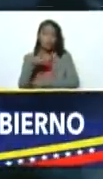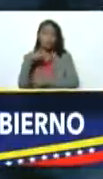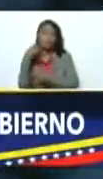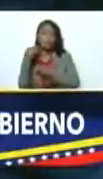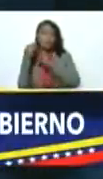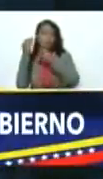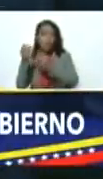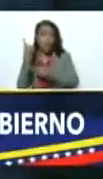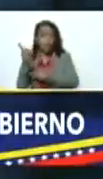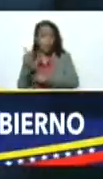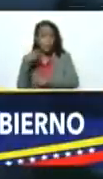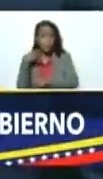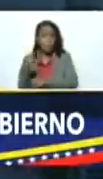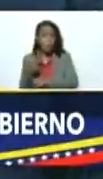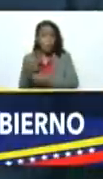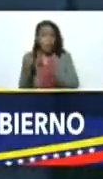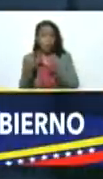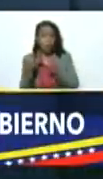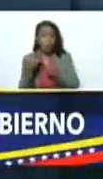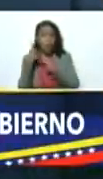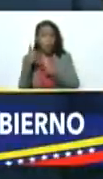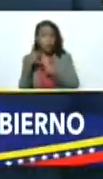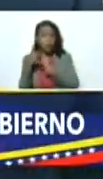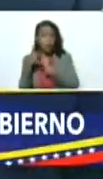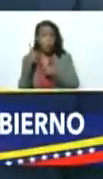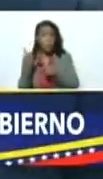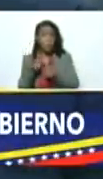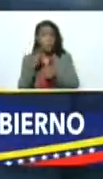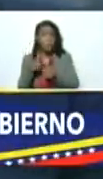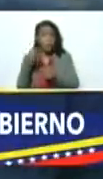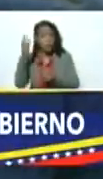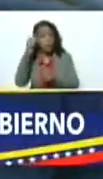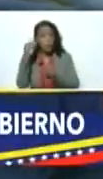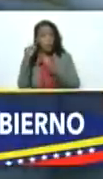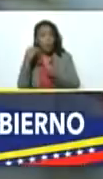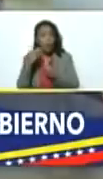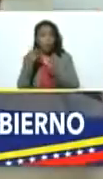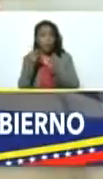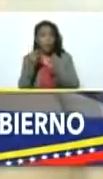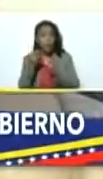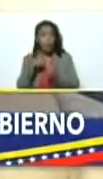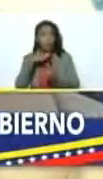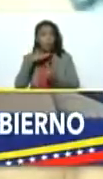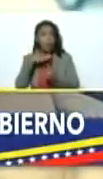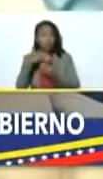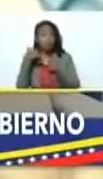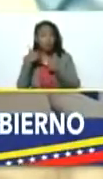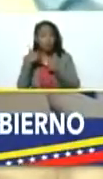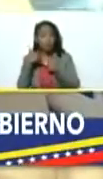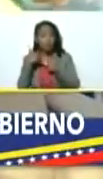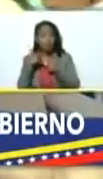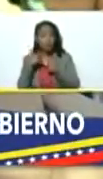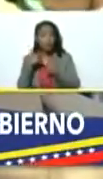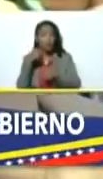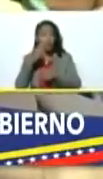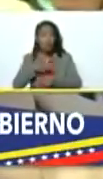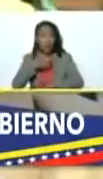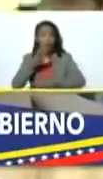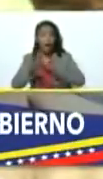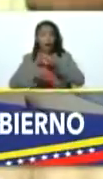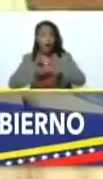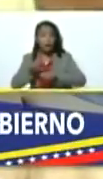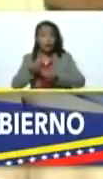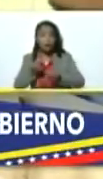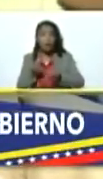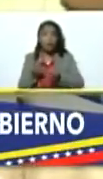entregando la parte de los recursos que sean los primeros días para que el dinero les rinda les alcance ¿verdad? no se les